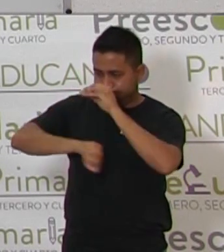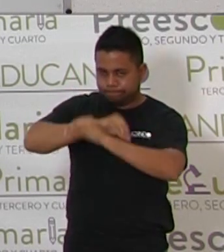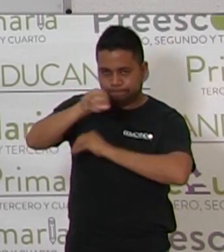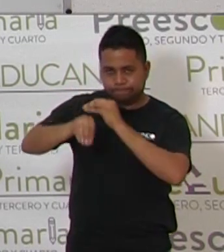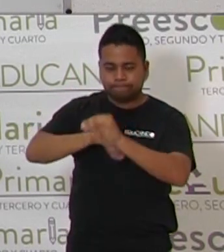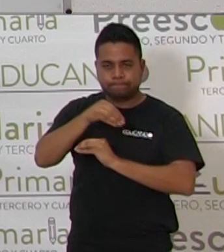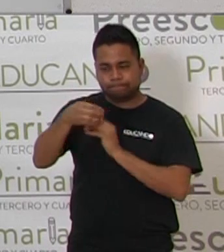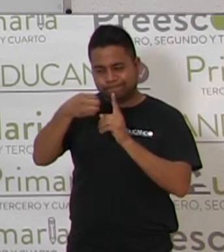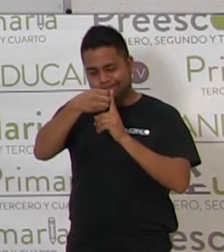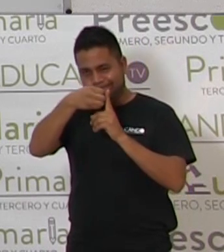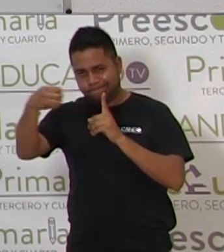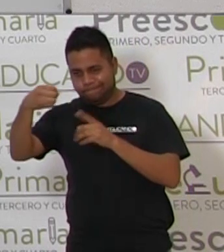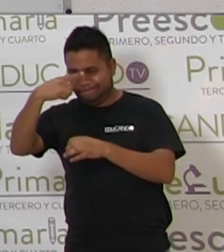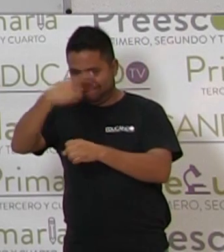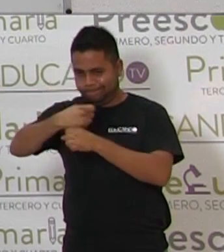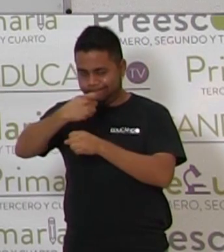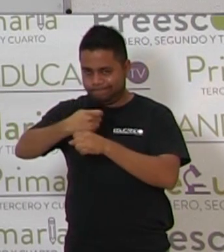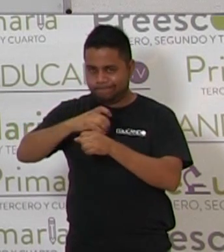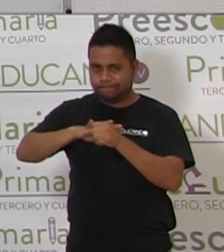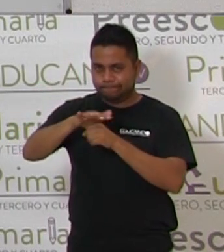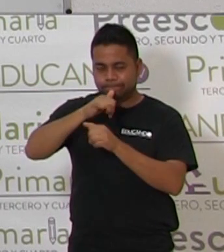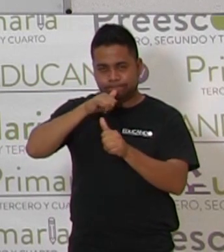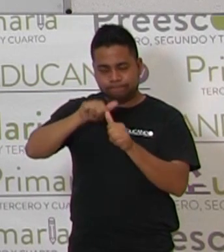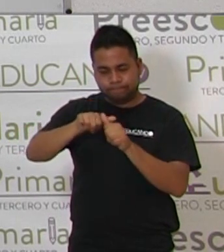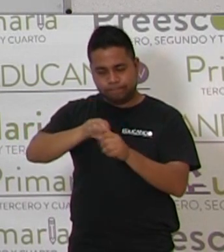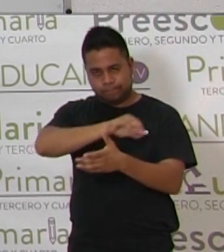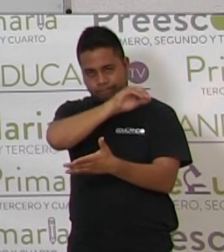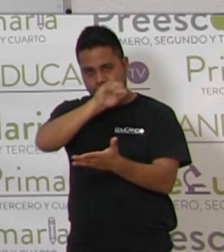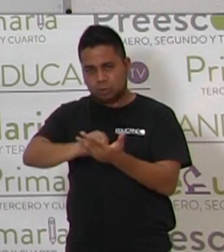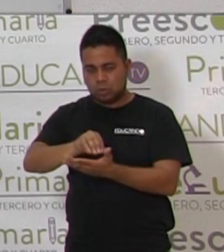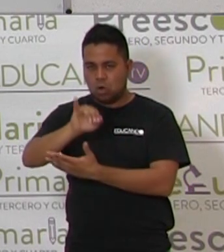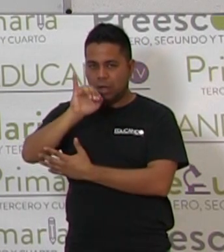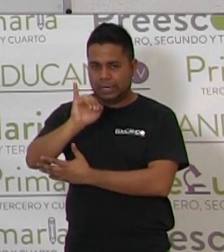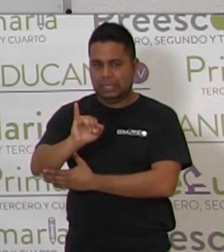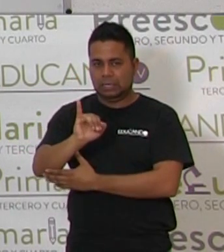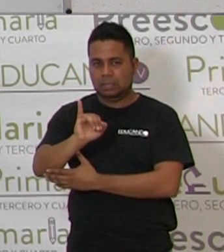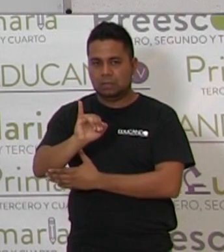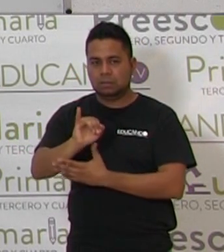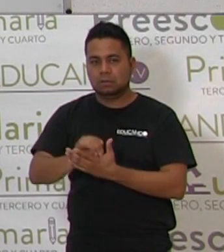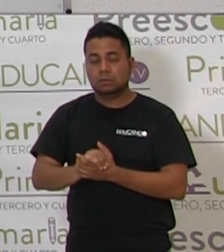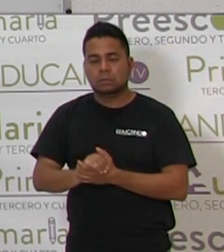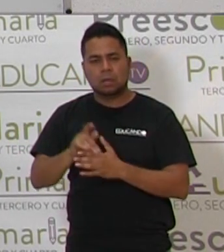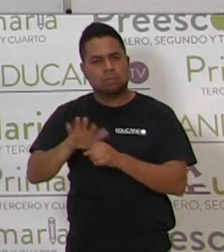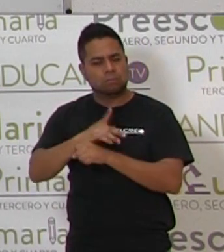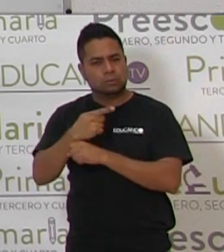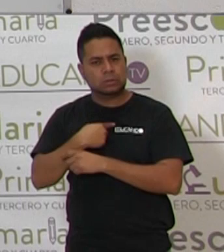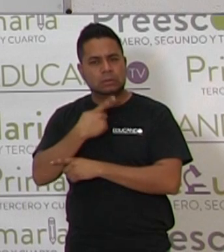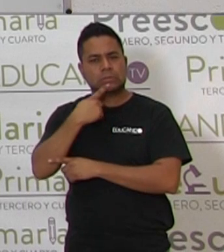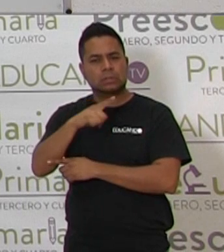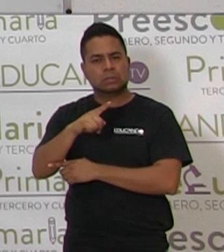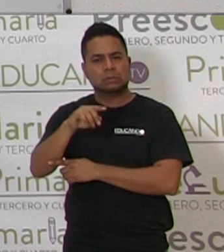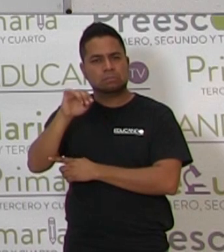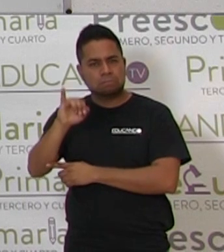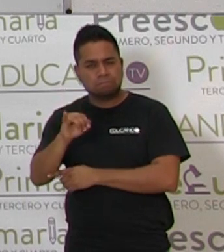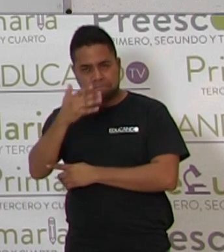Primero, la... I. ¿Y por qué hago así? ¿Ya se dieron cuenta quién está